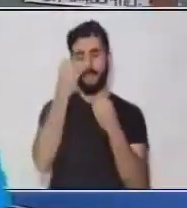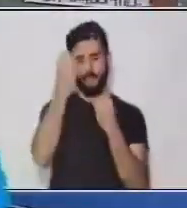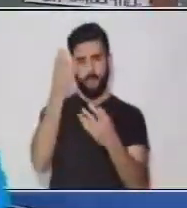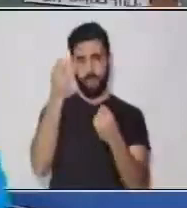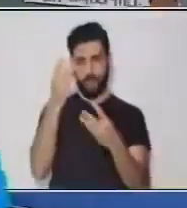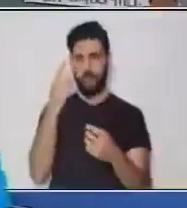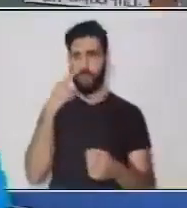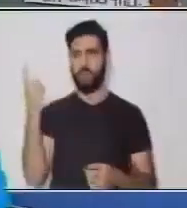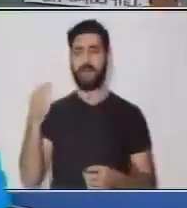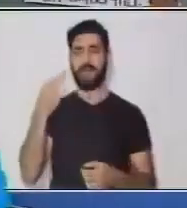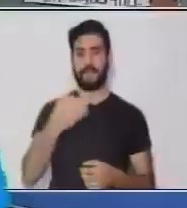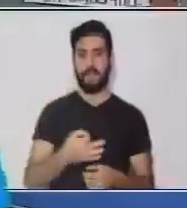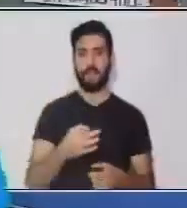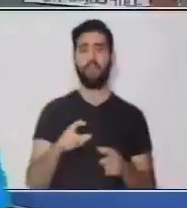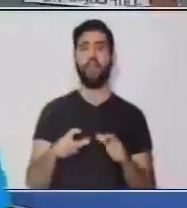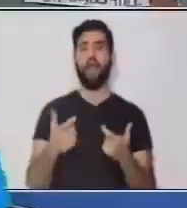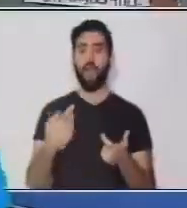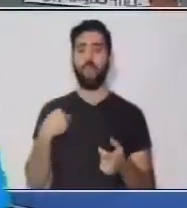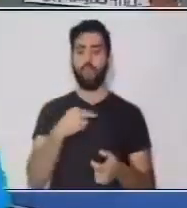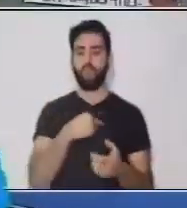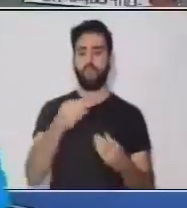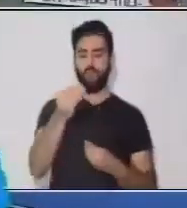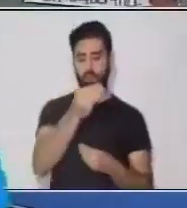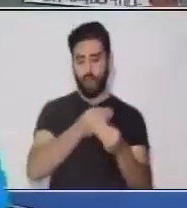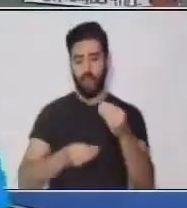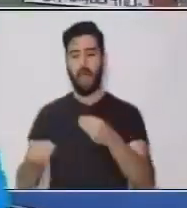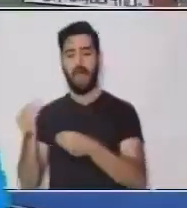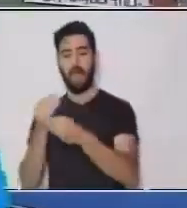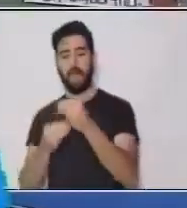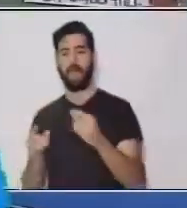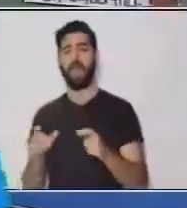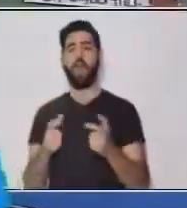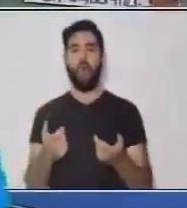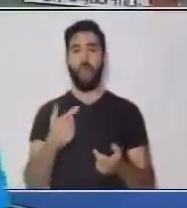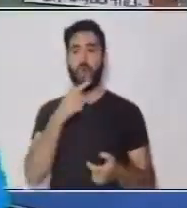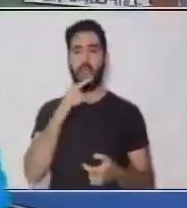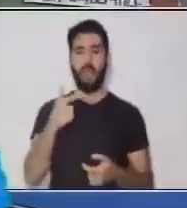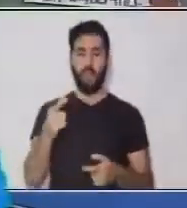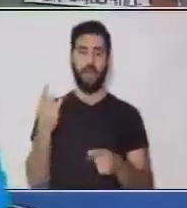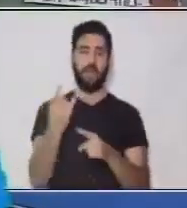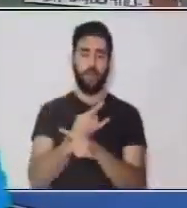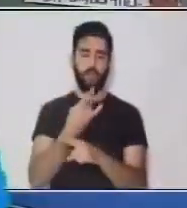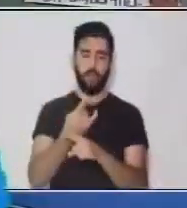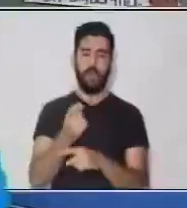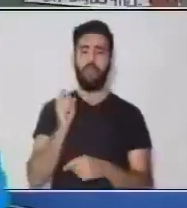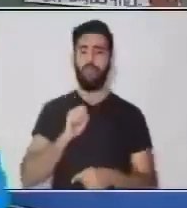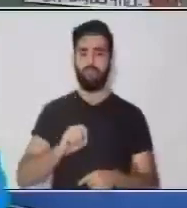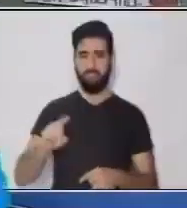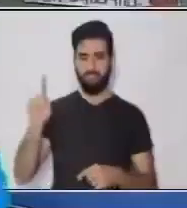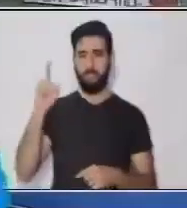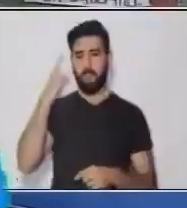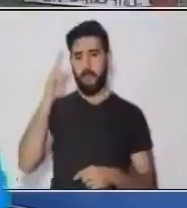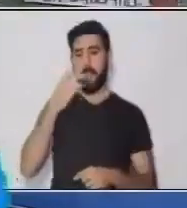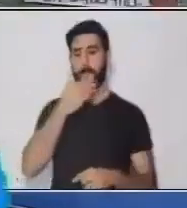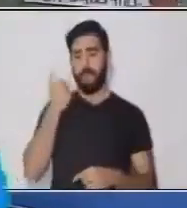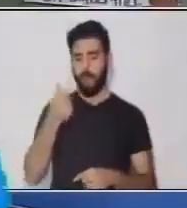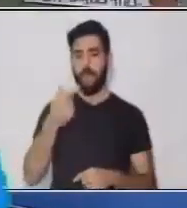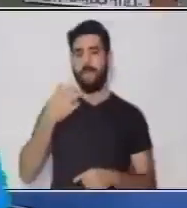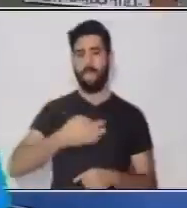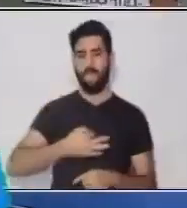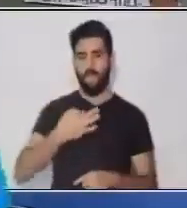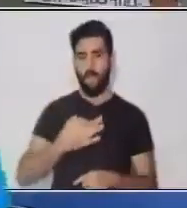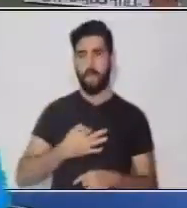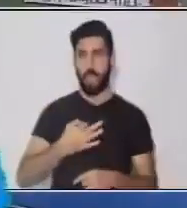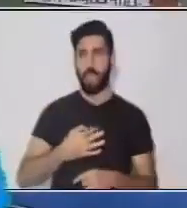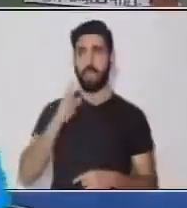algo. Estamos convirtiendo un texto... De un lenguaje coloquial o común... A un texto más formal... Porque